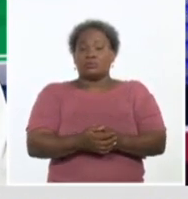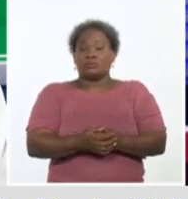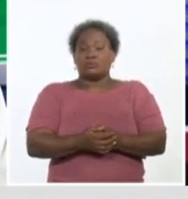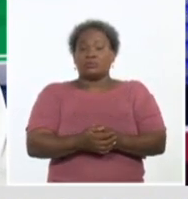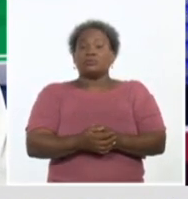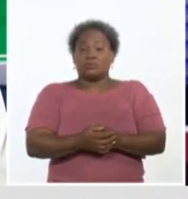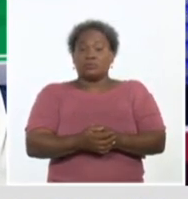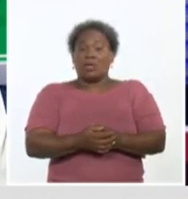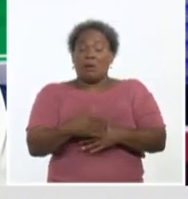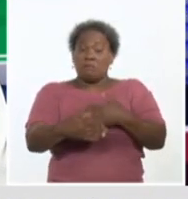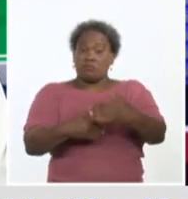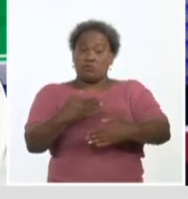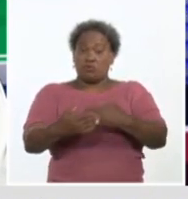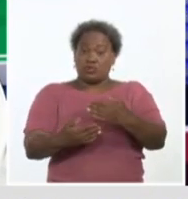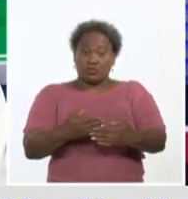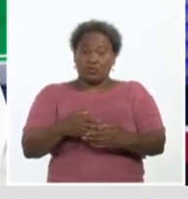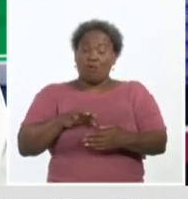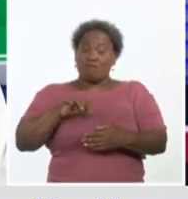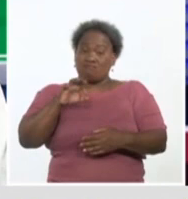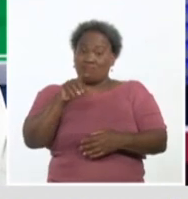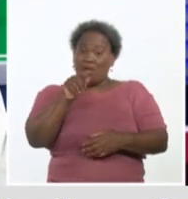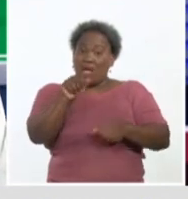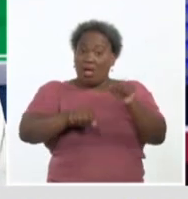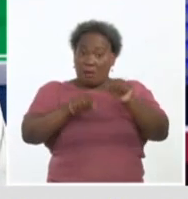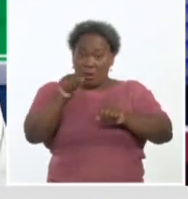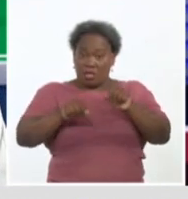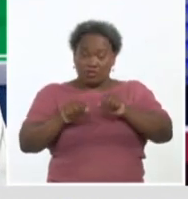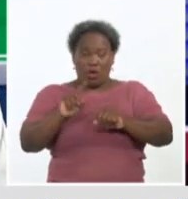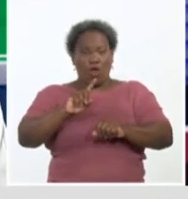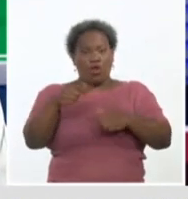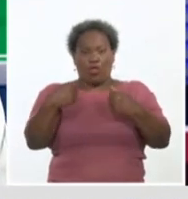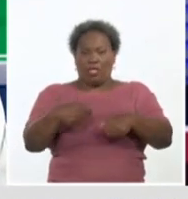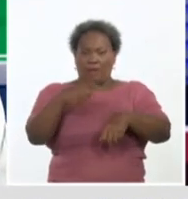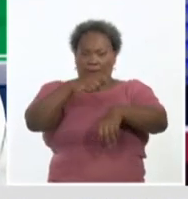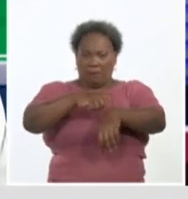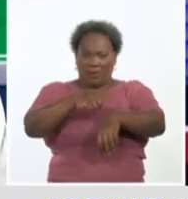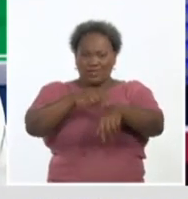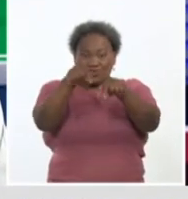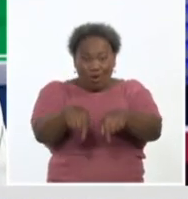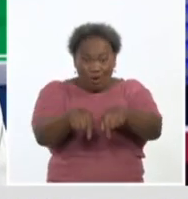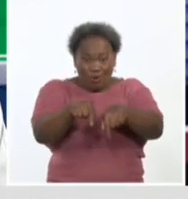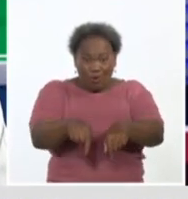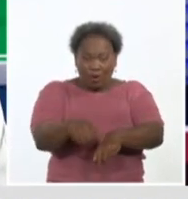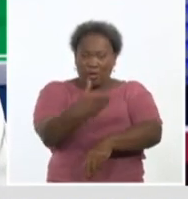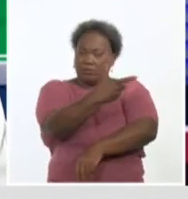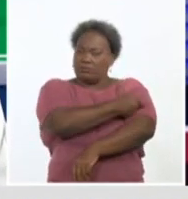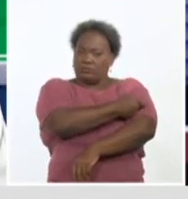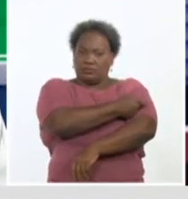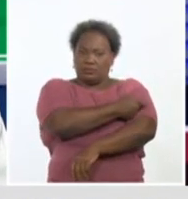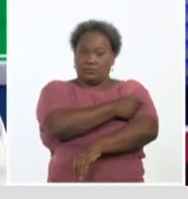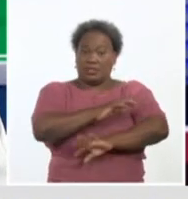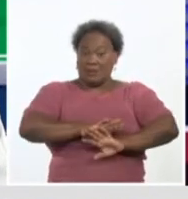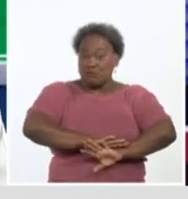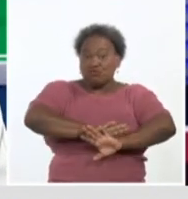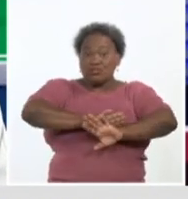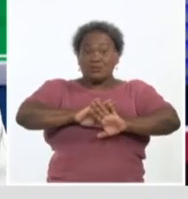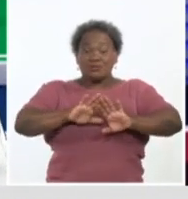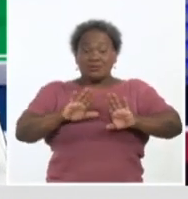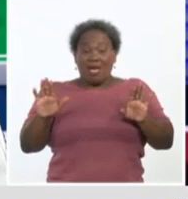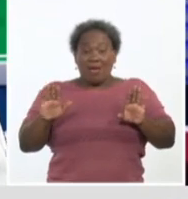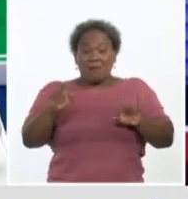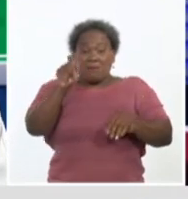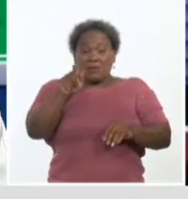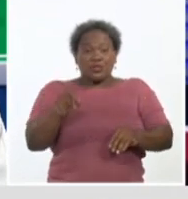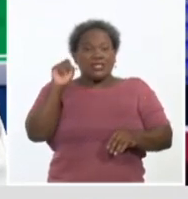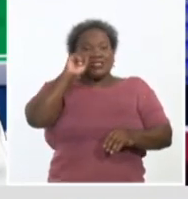partir de su proceso quirúrgico, pues no debe en este momento ser vacunado. Pero si ya realmente pasó el